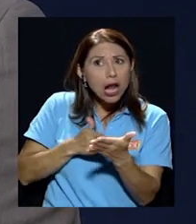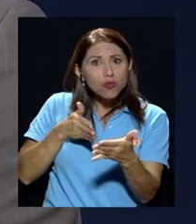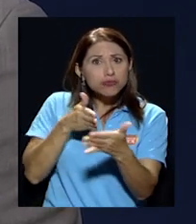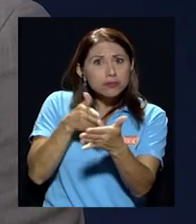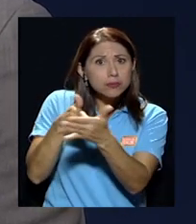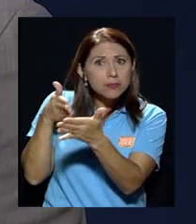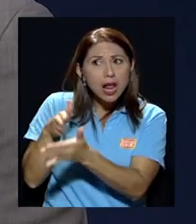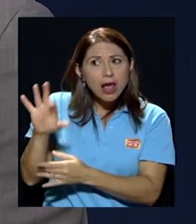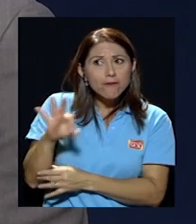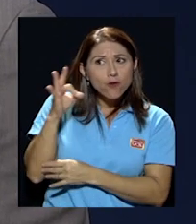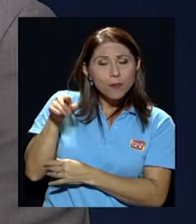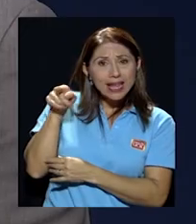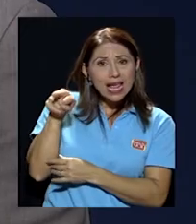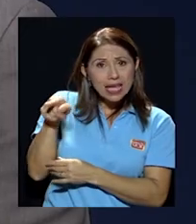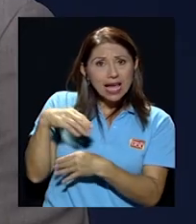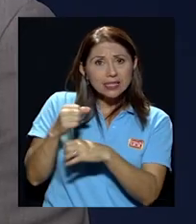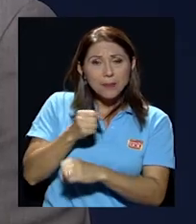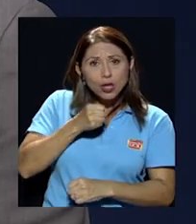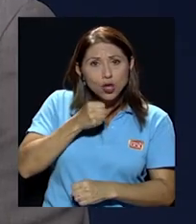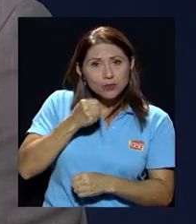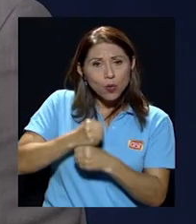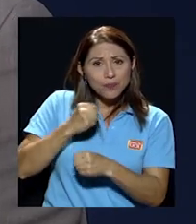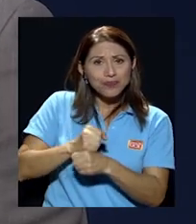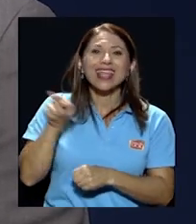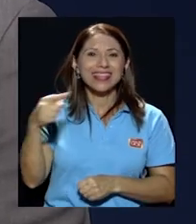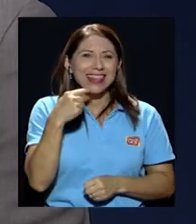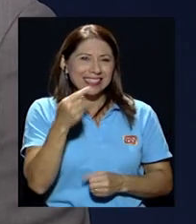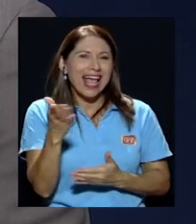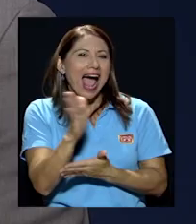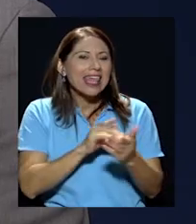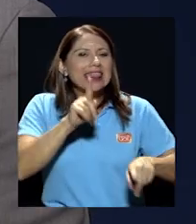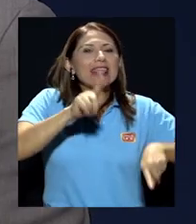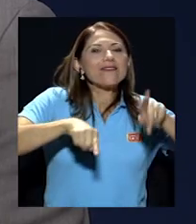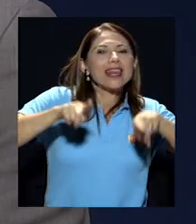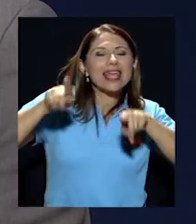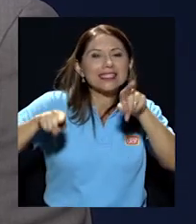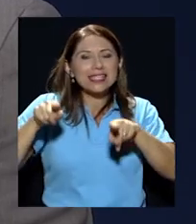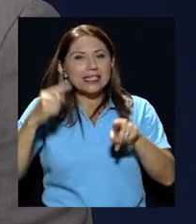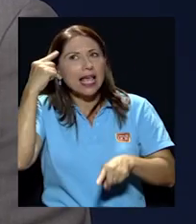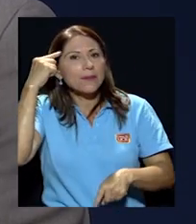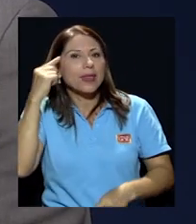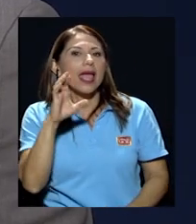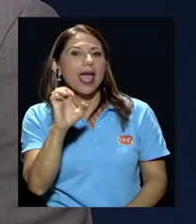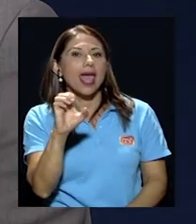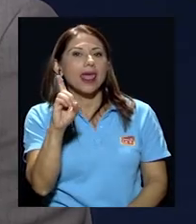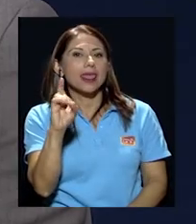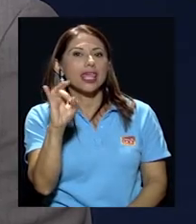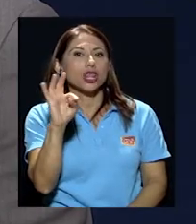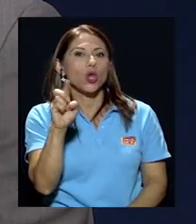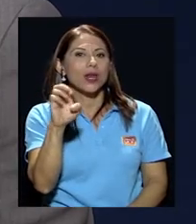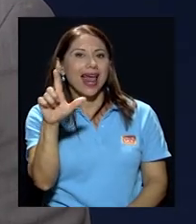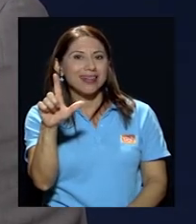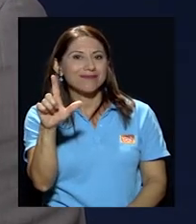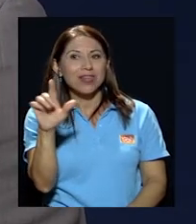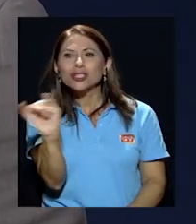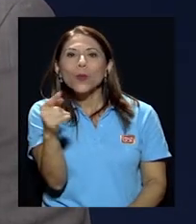forma en que ella hacía periodismo ella destacaba de que habían diferencias editoriales en ese momento y de algún modo levanta la mano diciendo